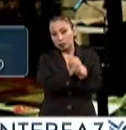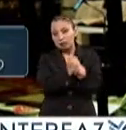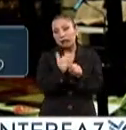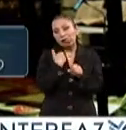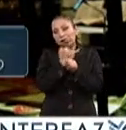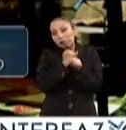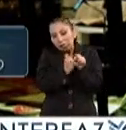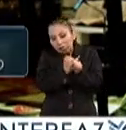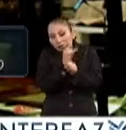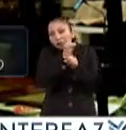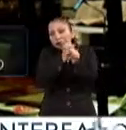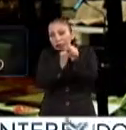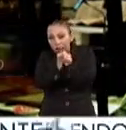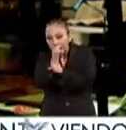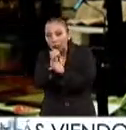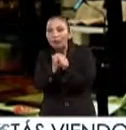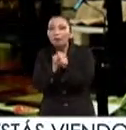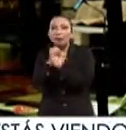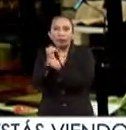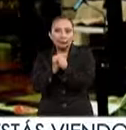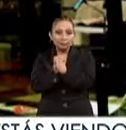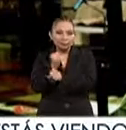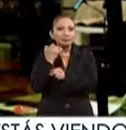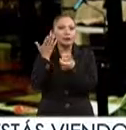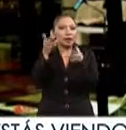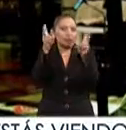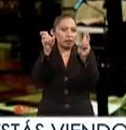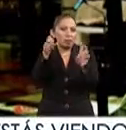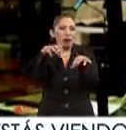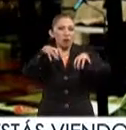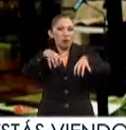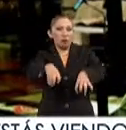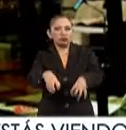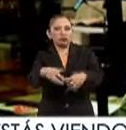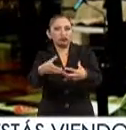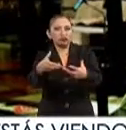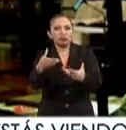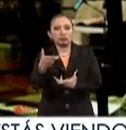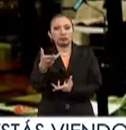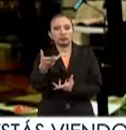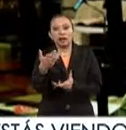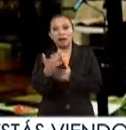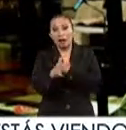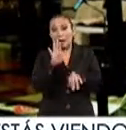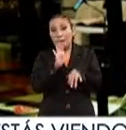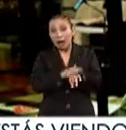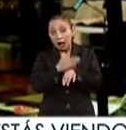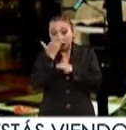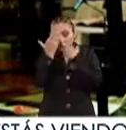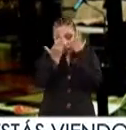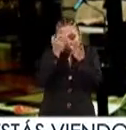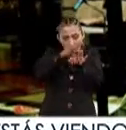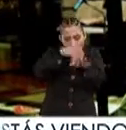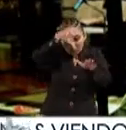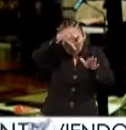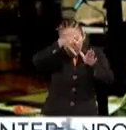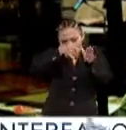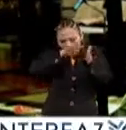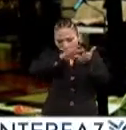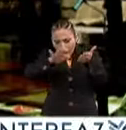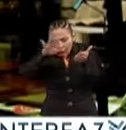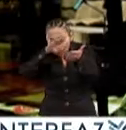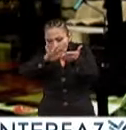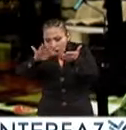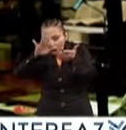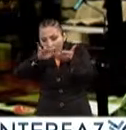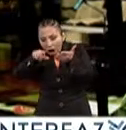en hacer la investigación sobre el tema de monstruos y mientras más estudié, mientras más leí más me di cuenta que